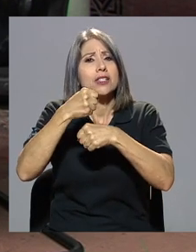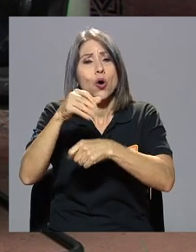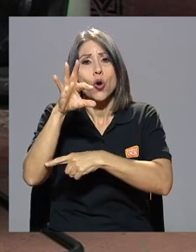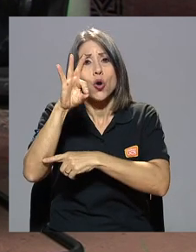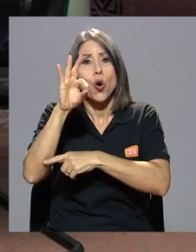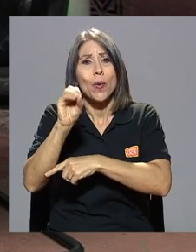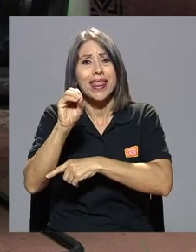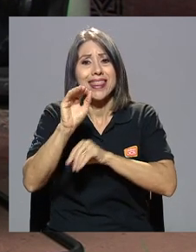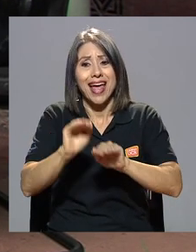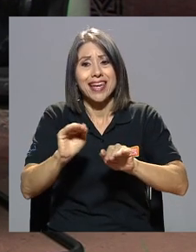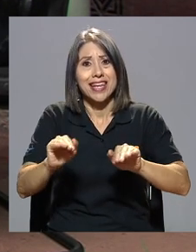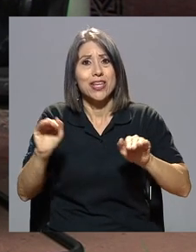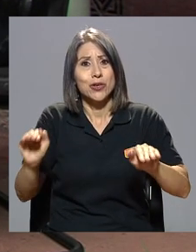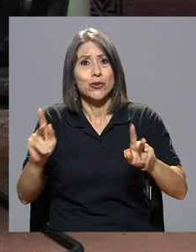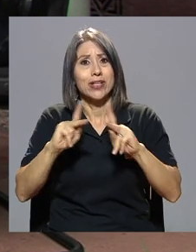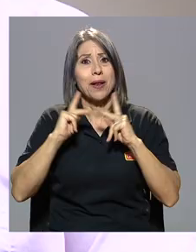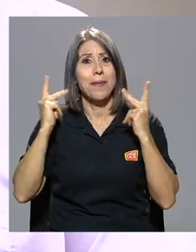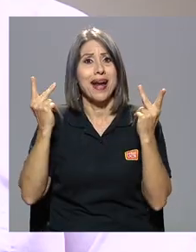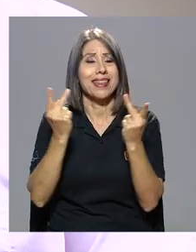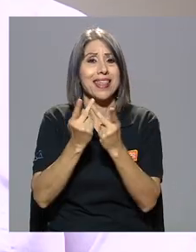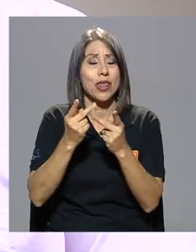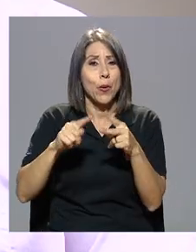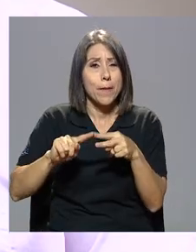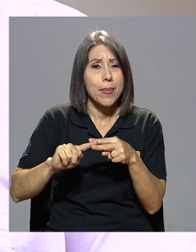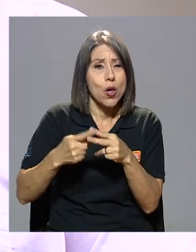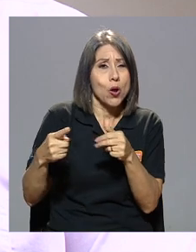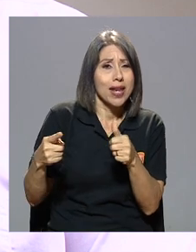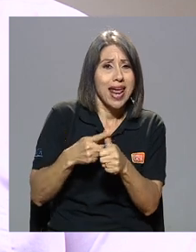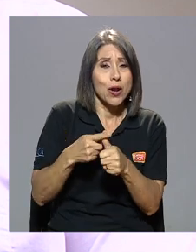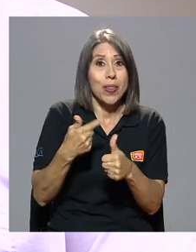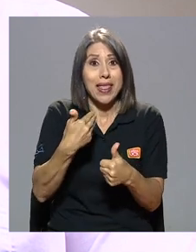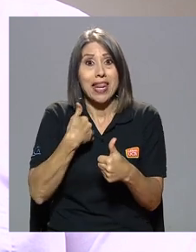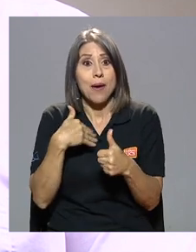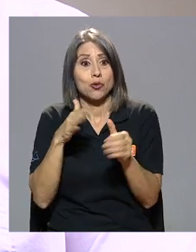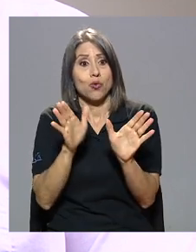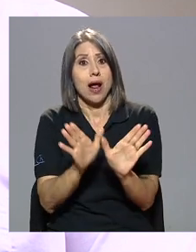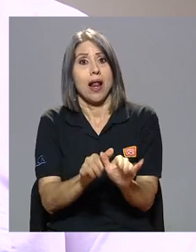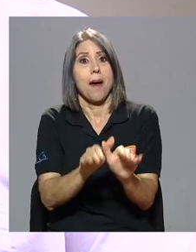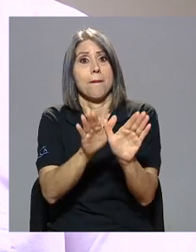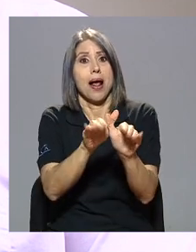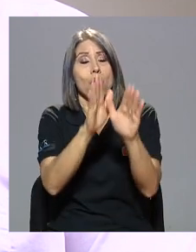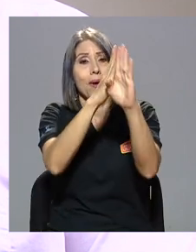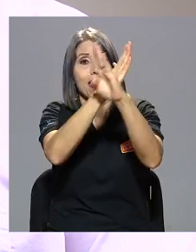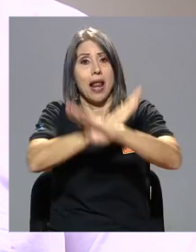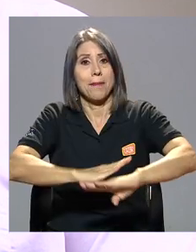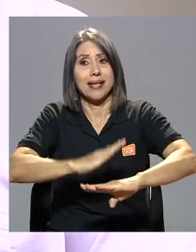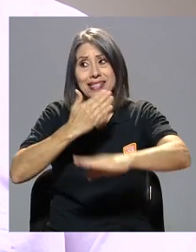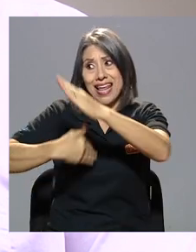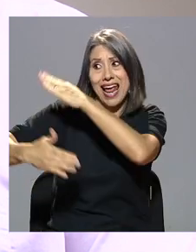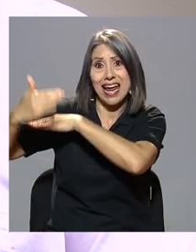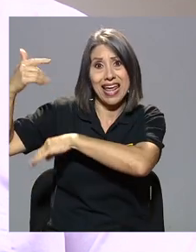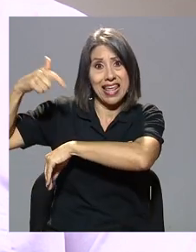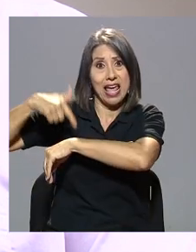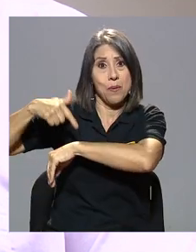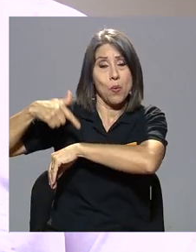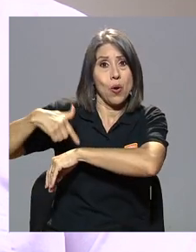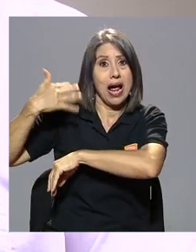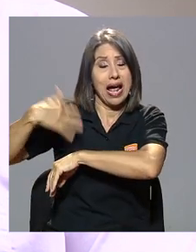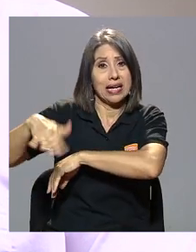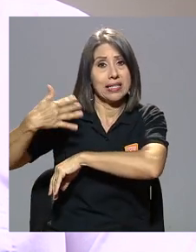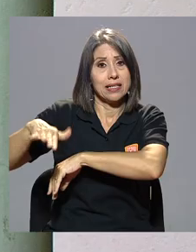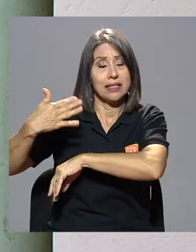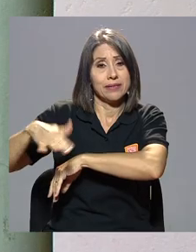pioneros llevábamos una gran paloma de la paz. Y en esa época, fuimos atacados por la